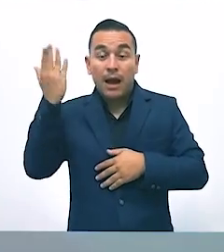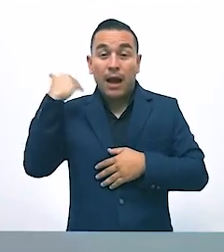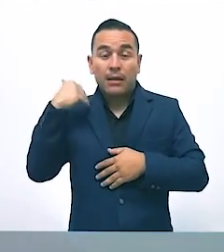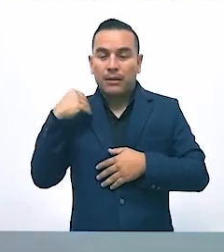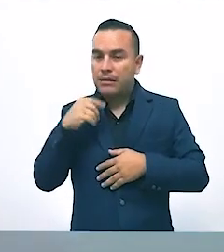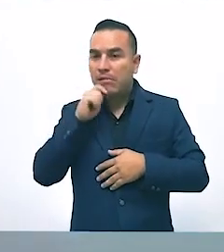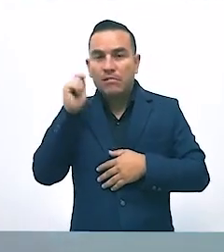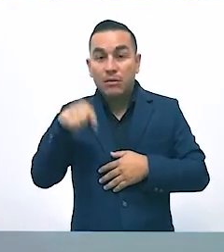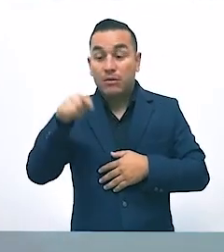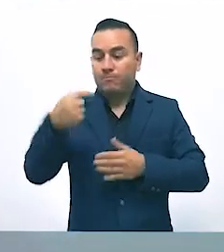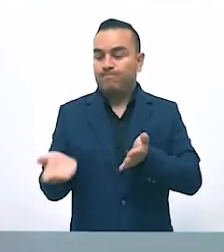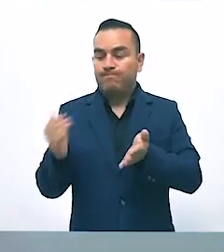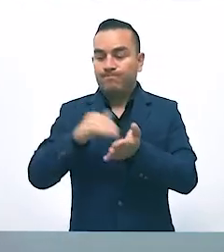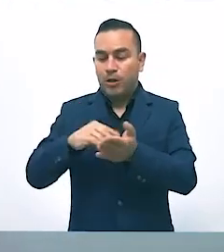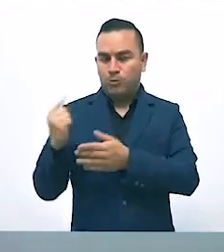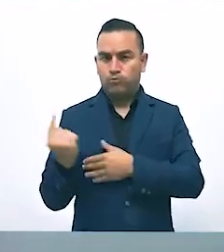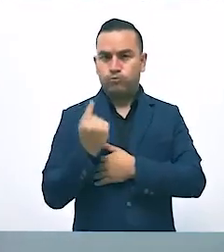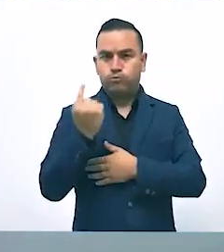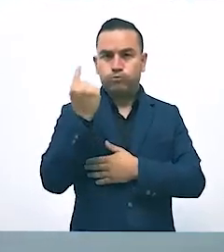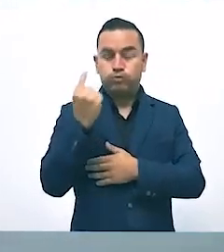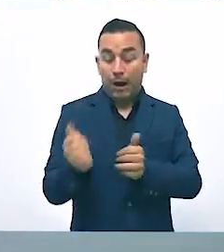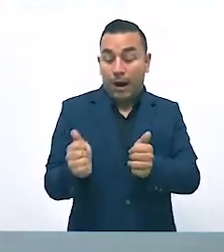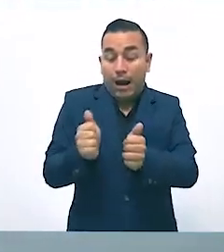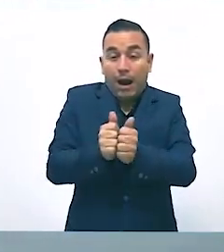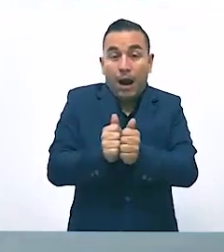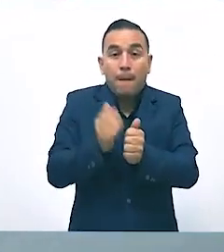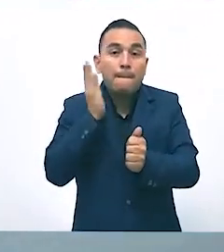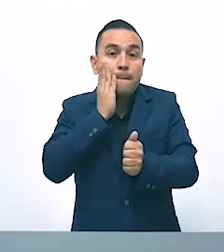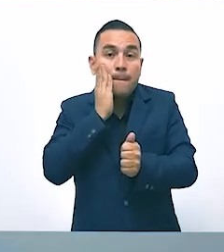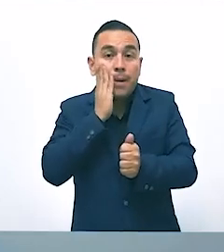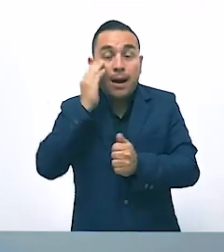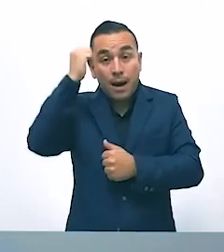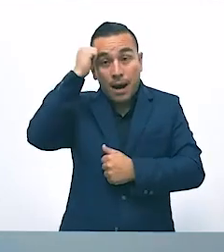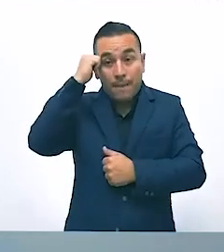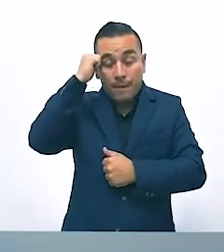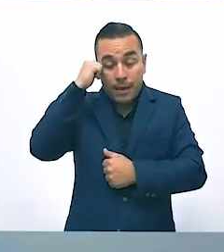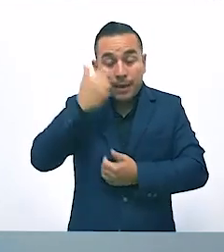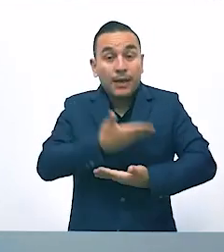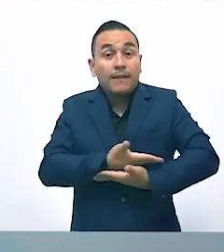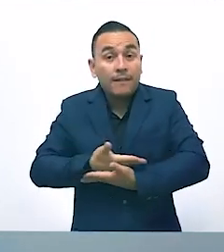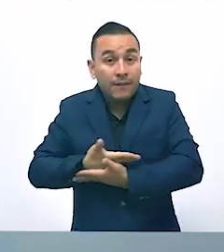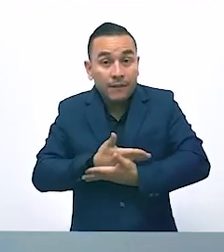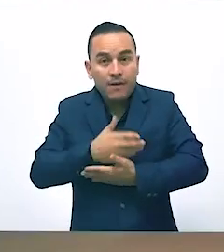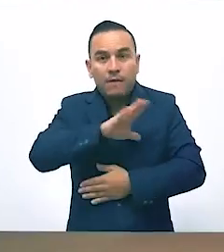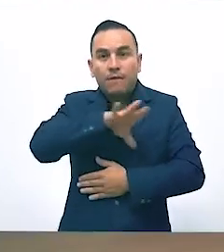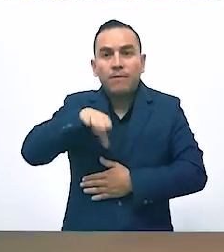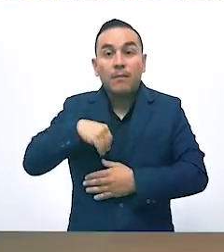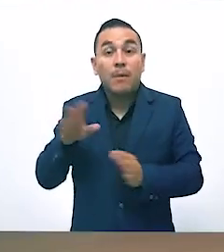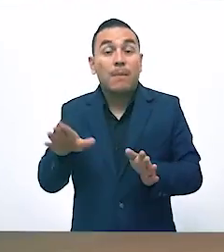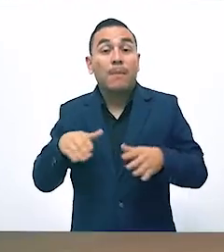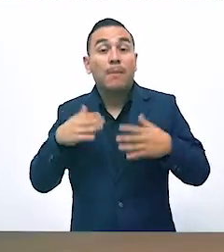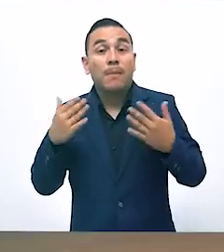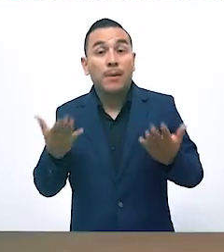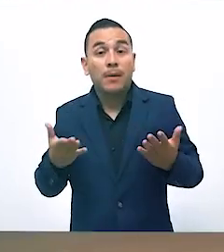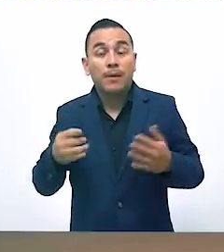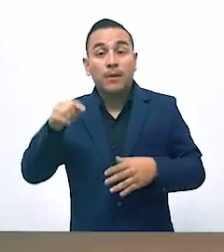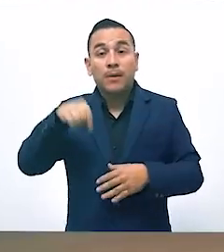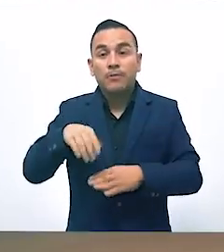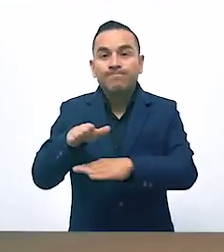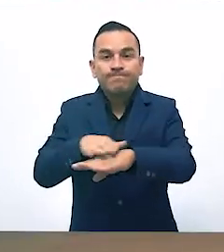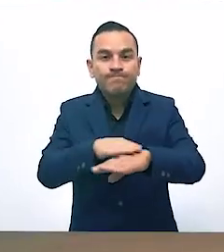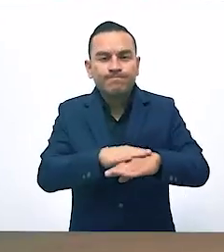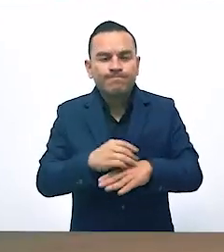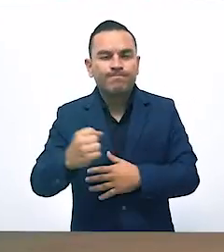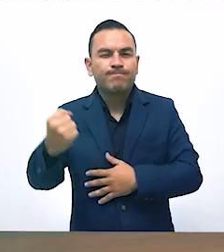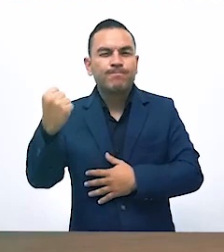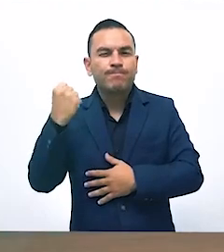y reaprender nuevas formas para atender y acompañar a nuestras mamás, nuestros bebés y nuestras familias. Por eso, hoy anuncio